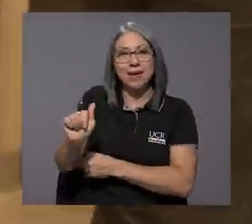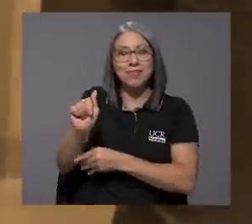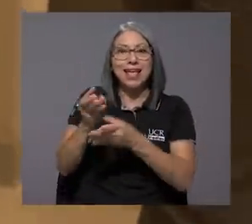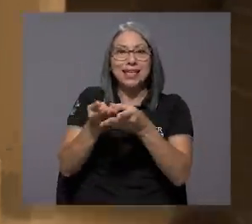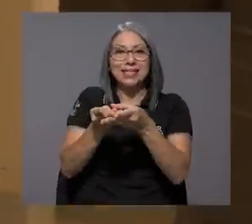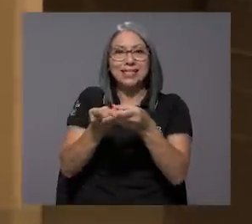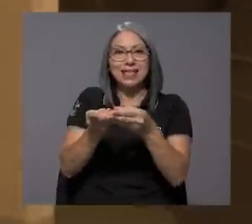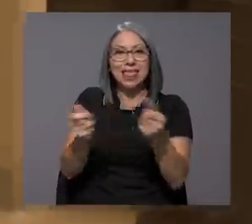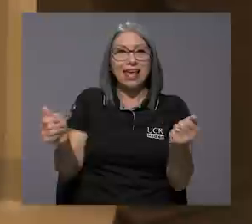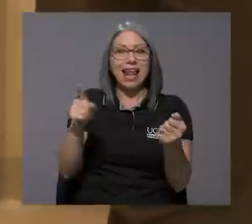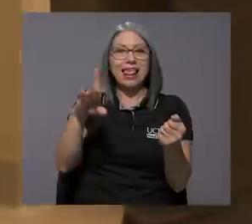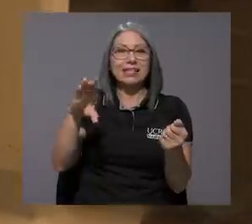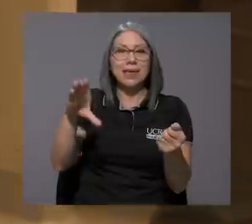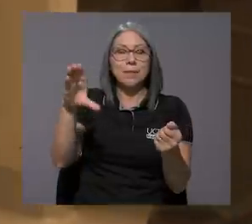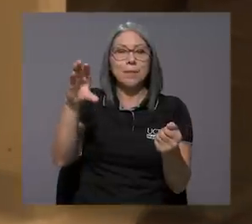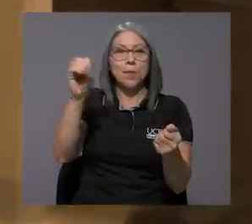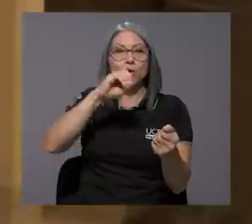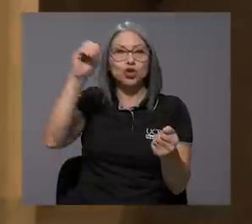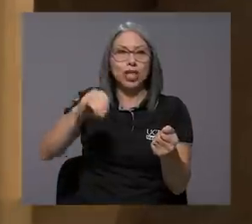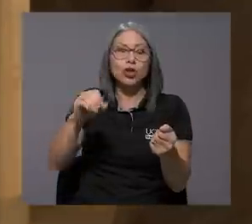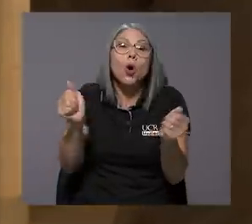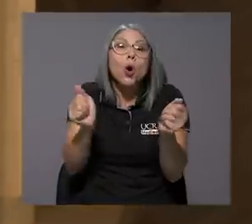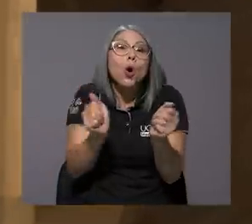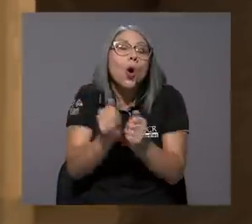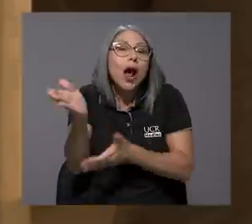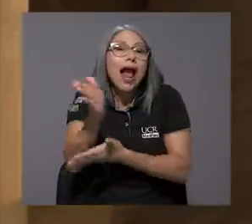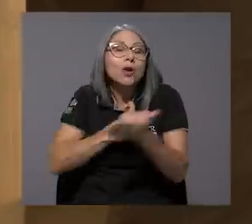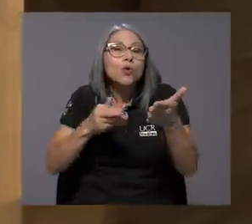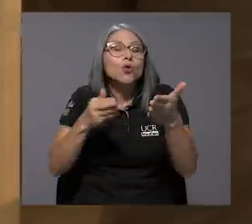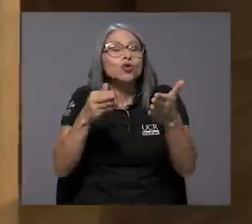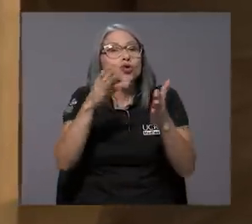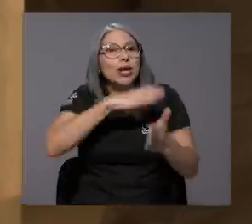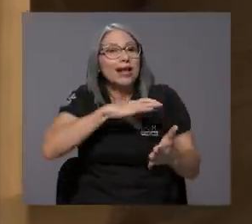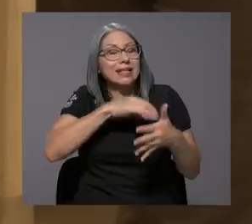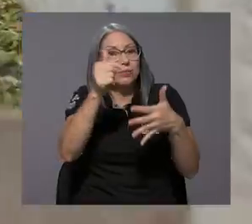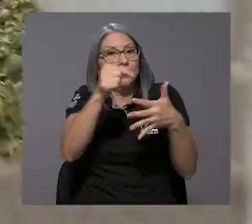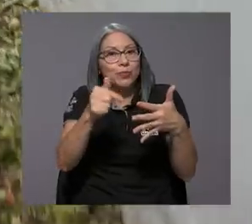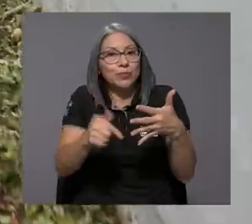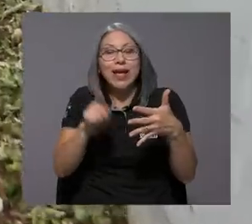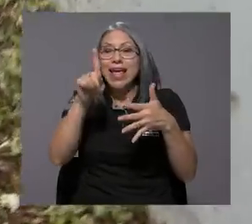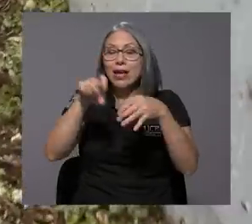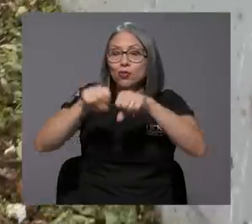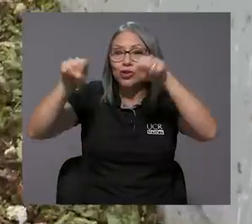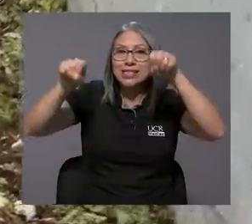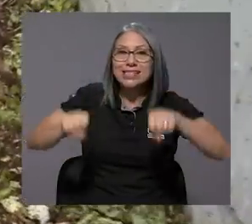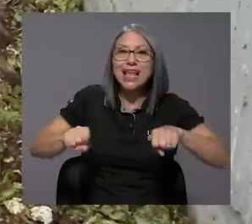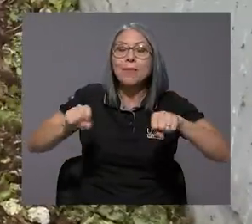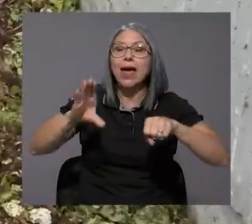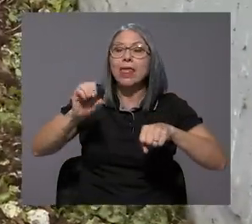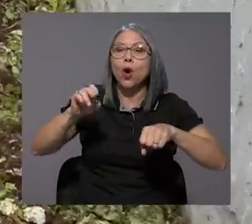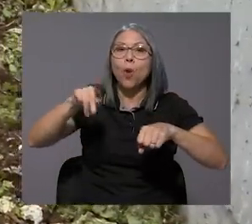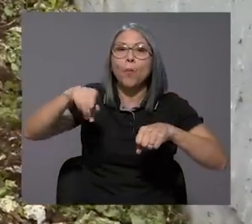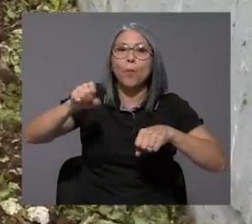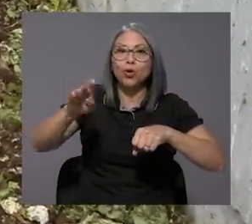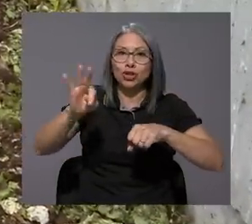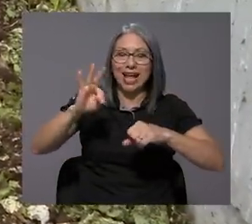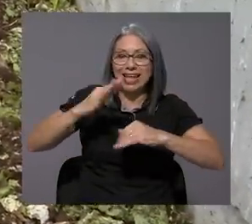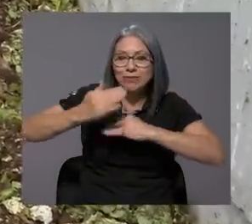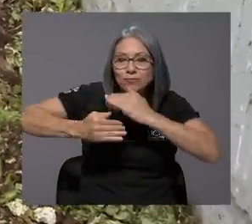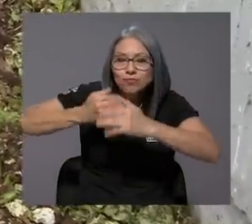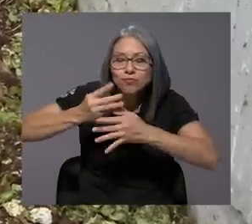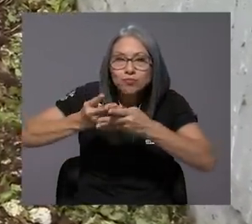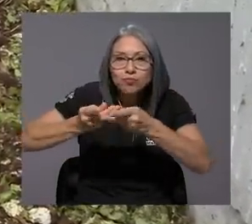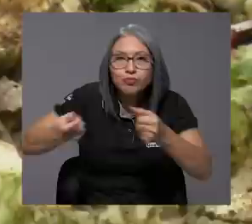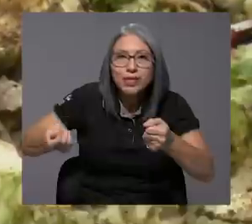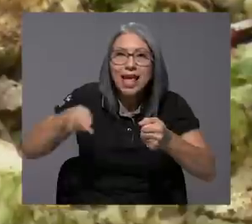se degrada en un 100% bajo determinados parámetros en un sistema de compostaje. Esta